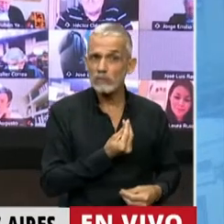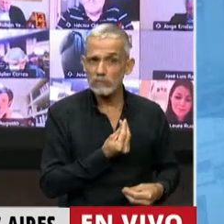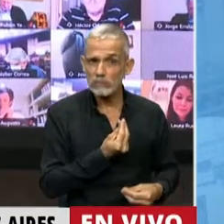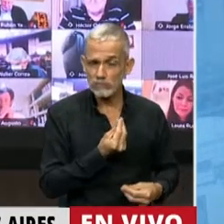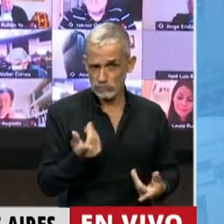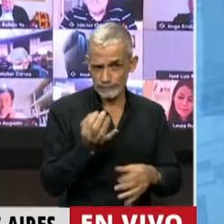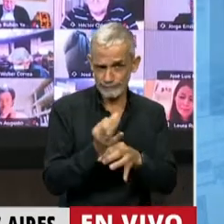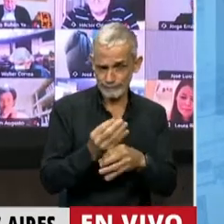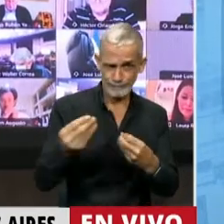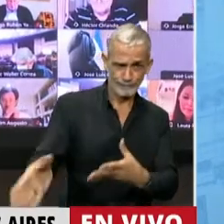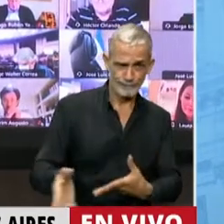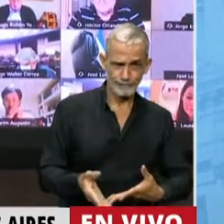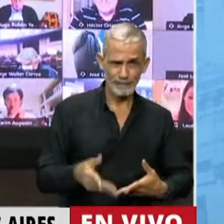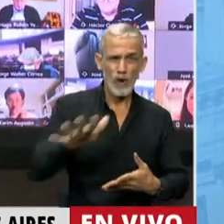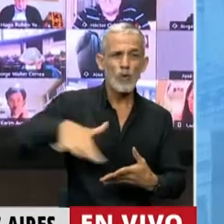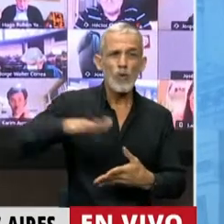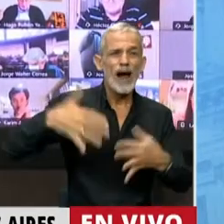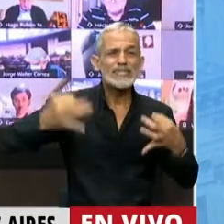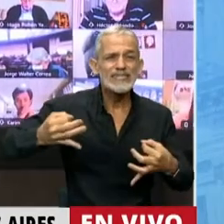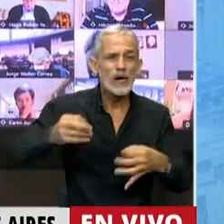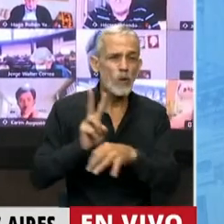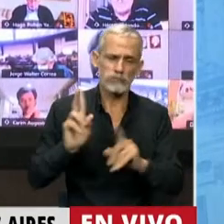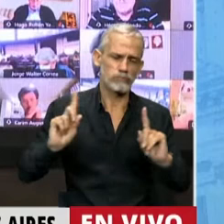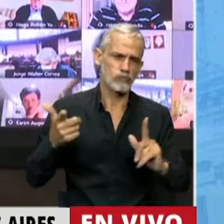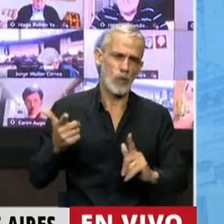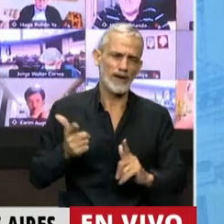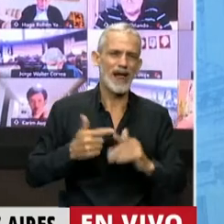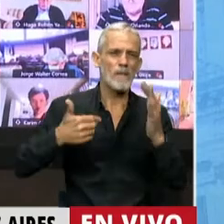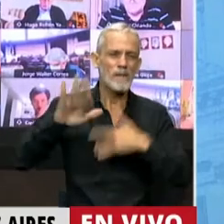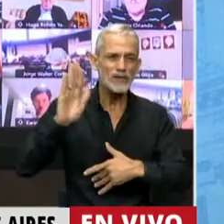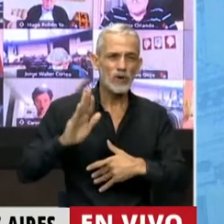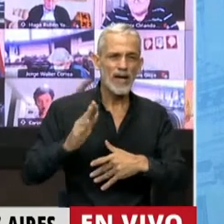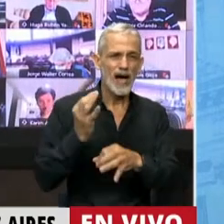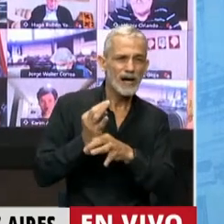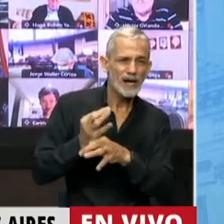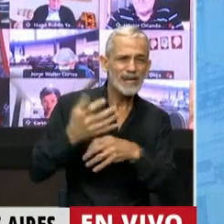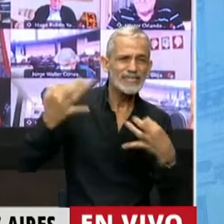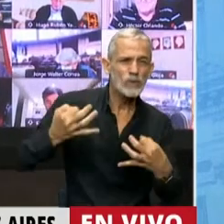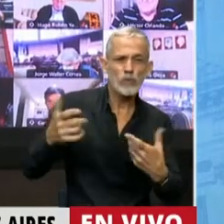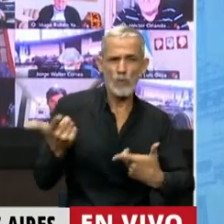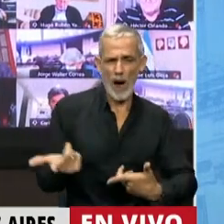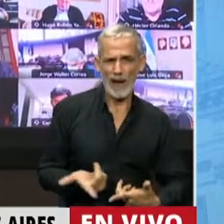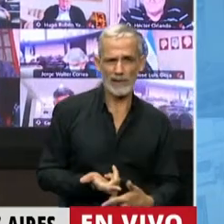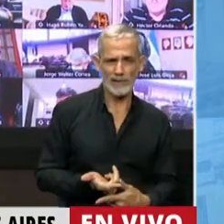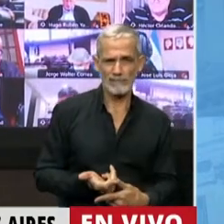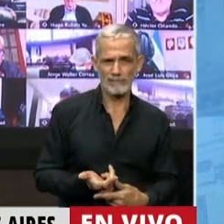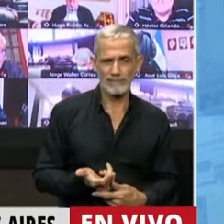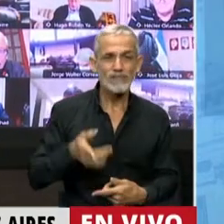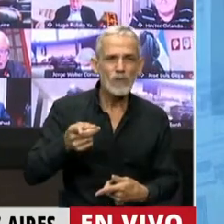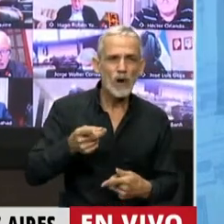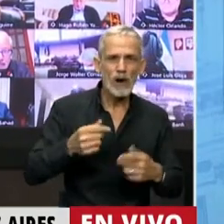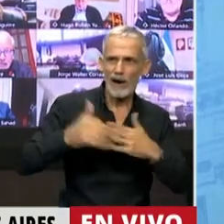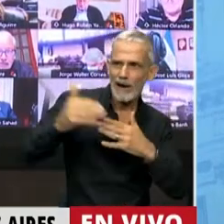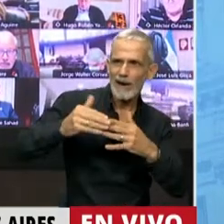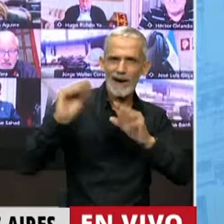las escuelas no son lugares seguros. La mayoría son lugares enormemente inseguros desde el punto de vista de